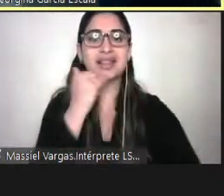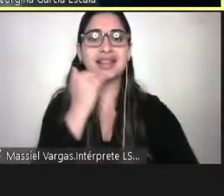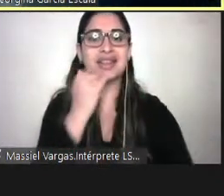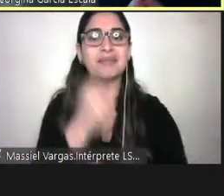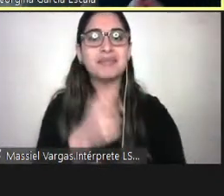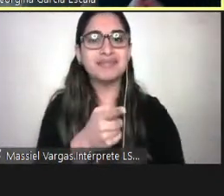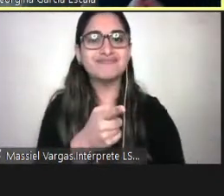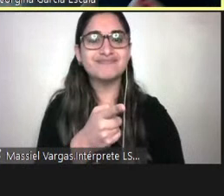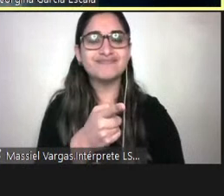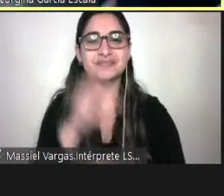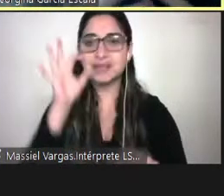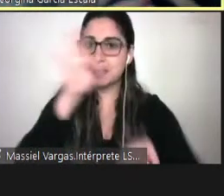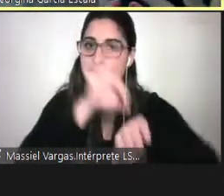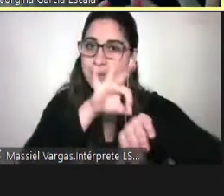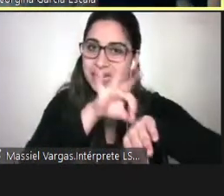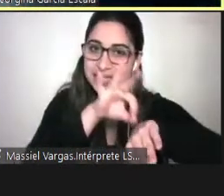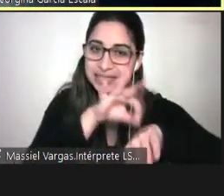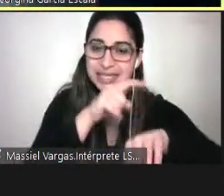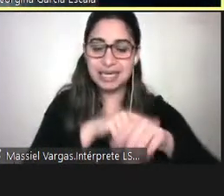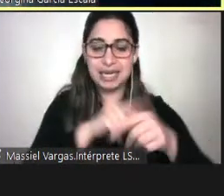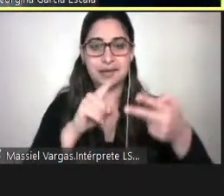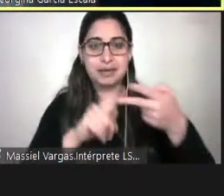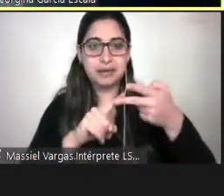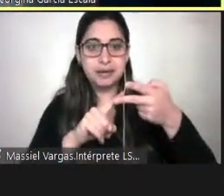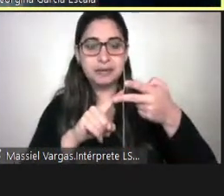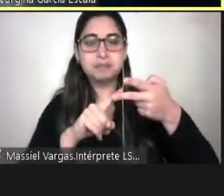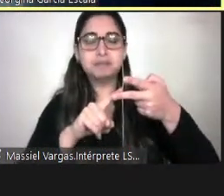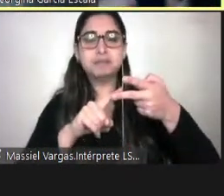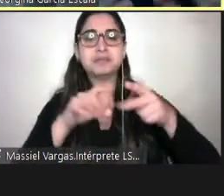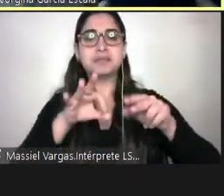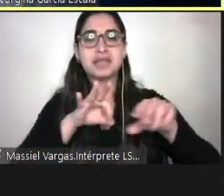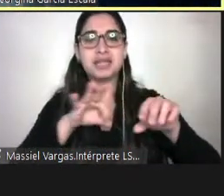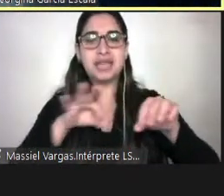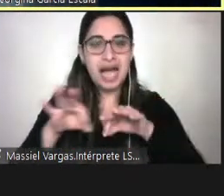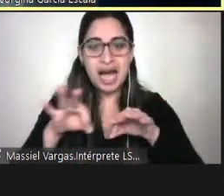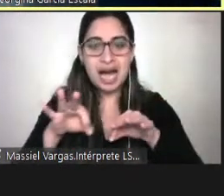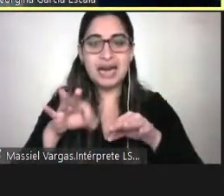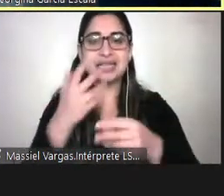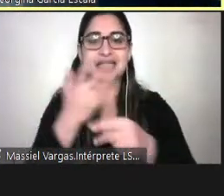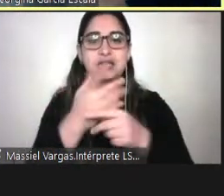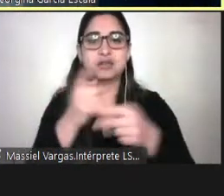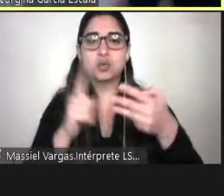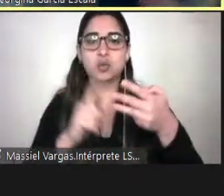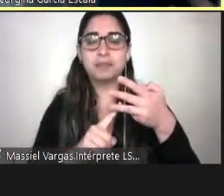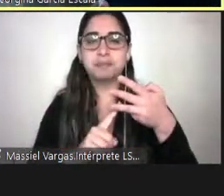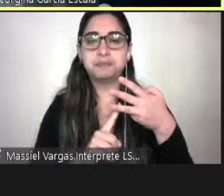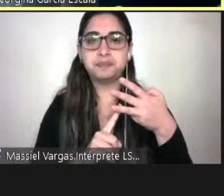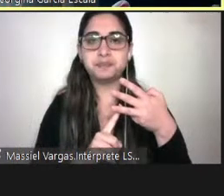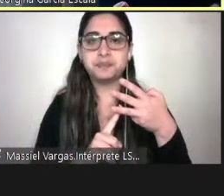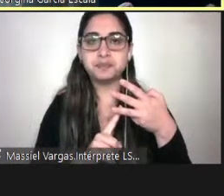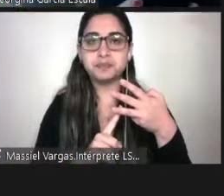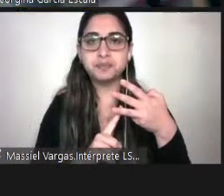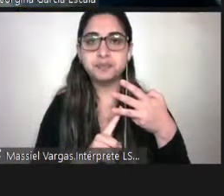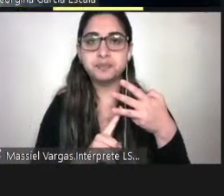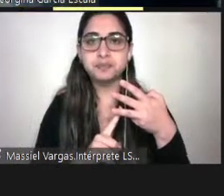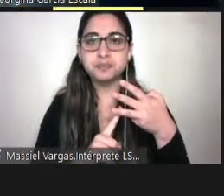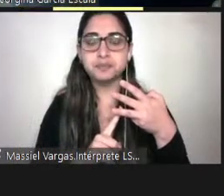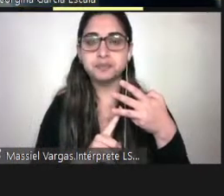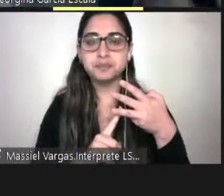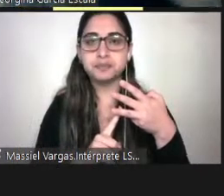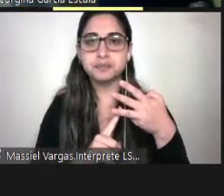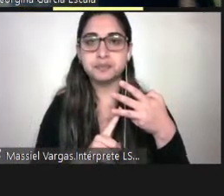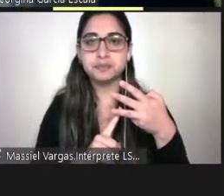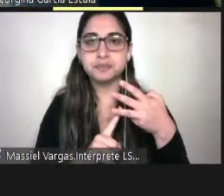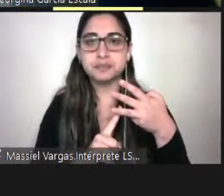medicina, en arquitectura, en todas